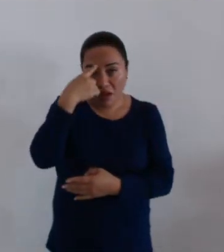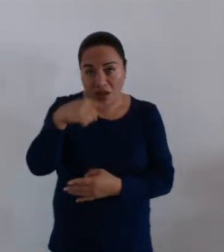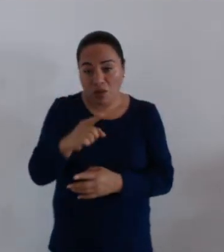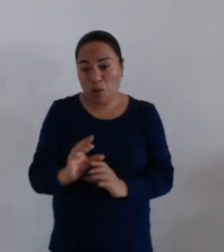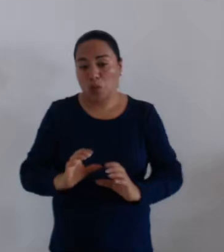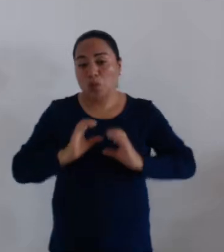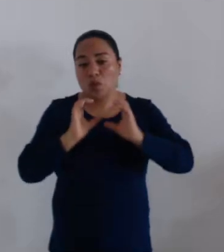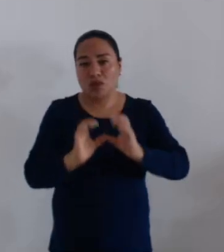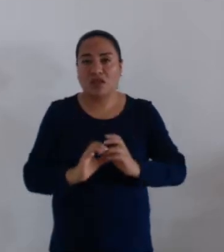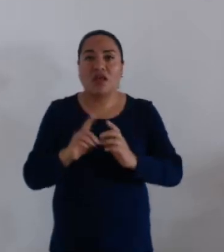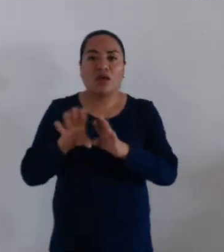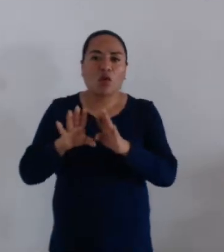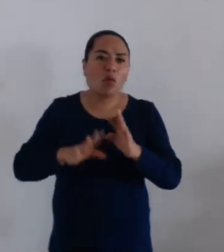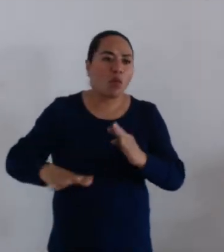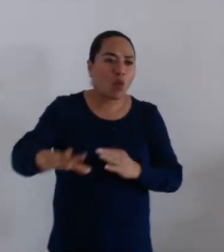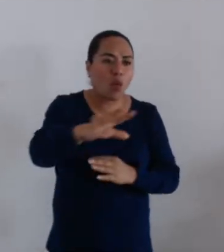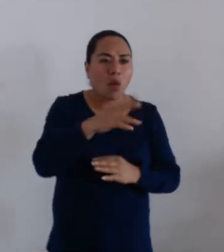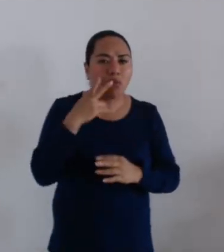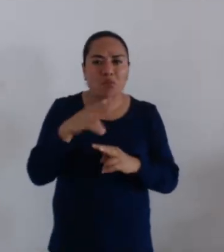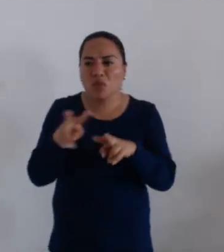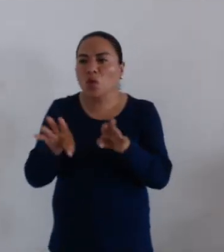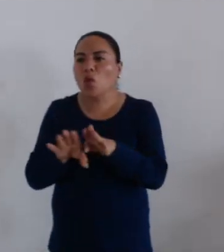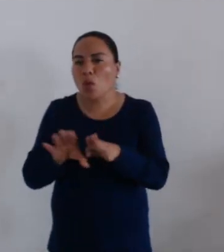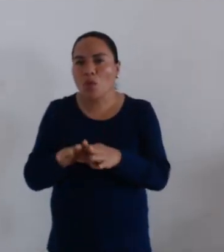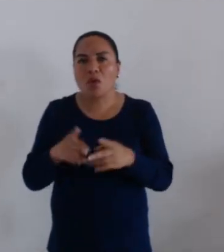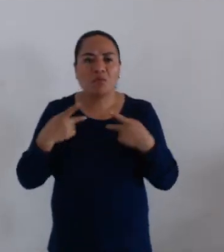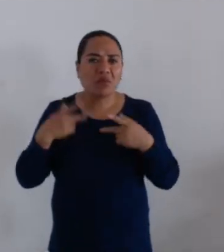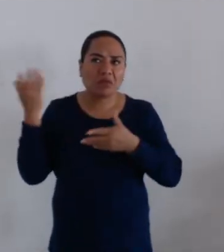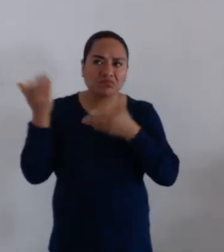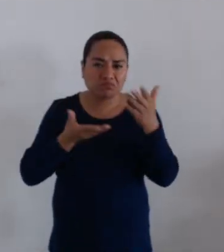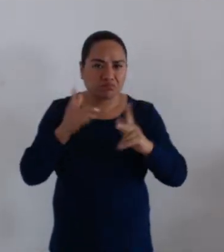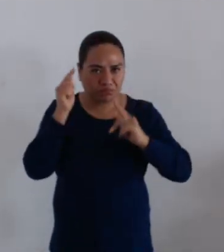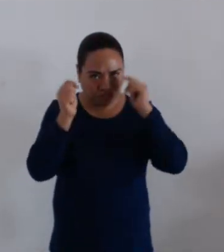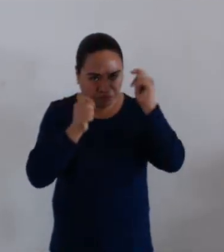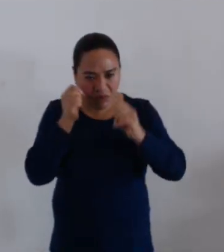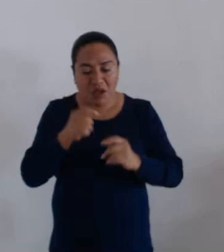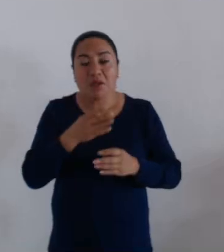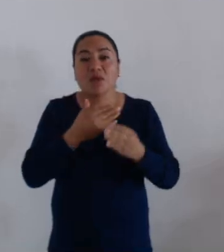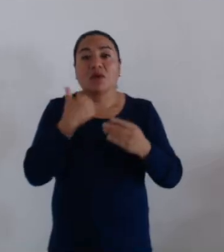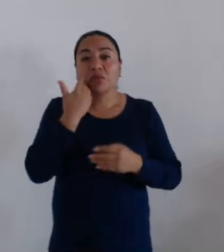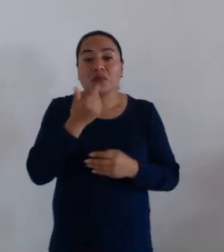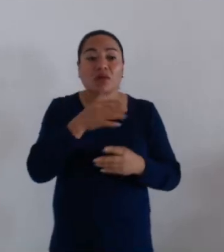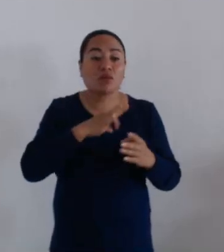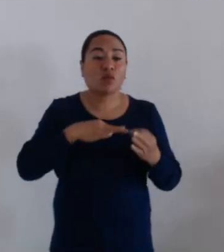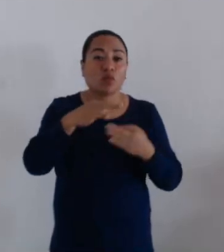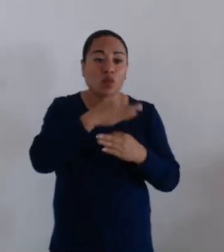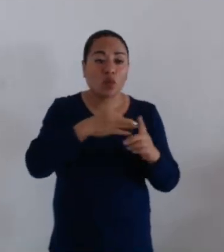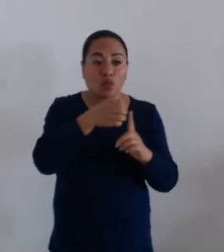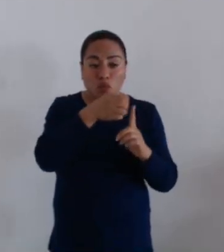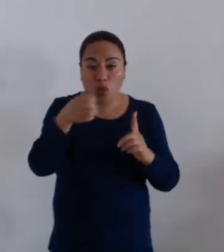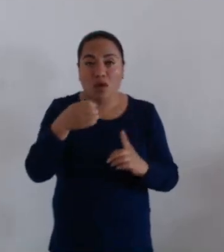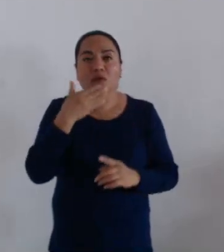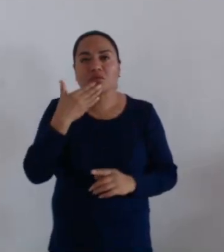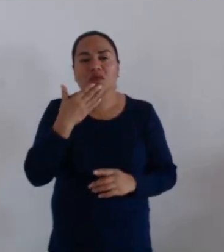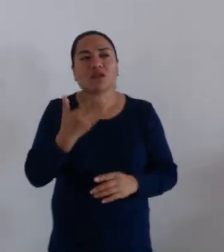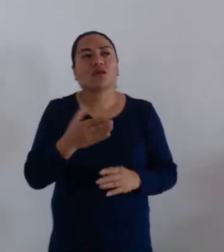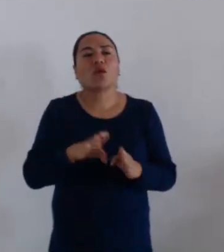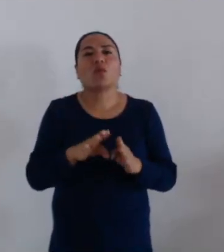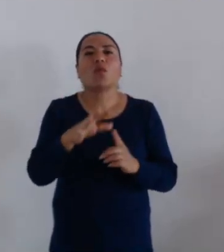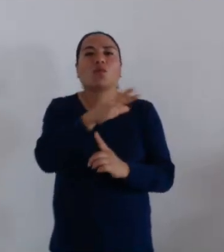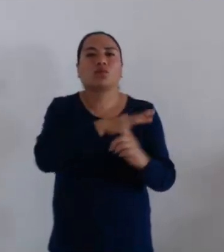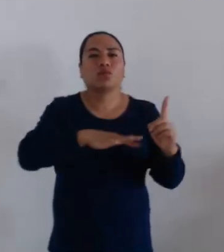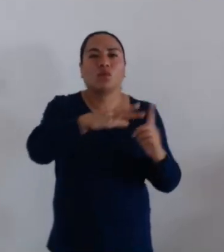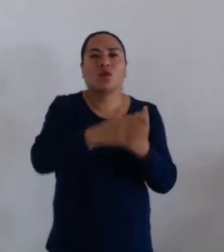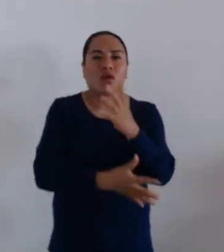la imagen urbana, debemos tener una normatividad que armonice el desarrollo controlado y el cuidado del medio